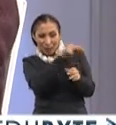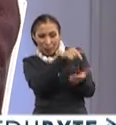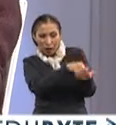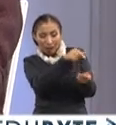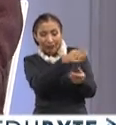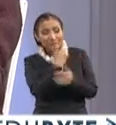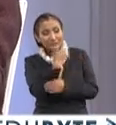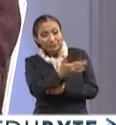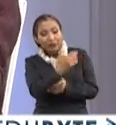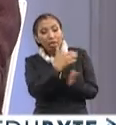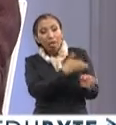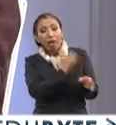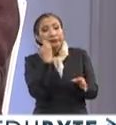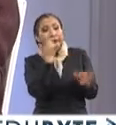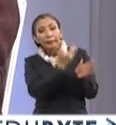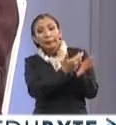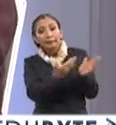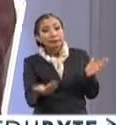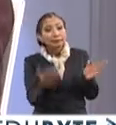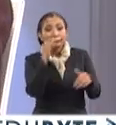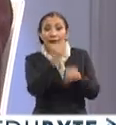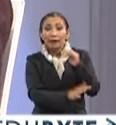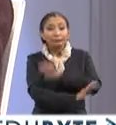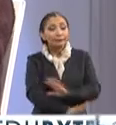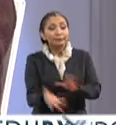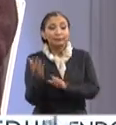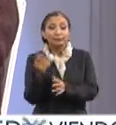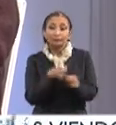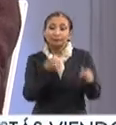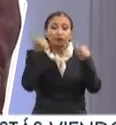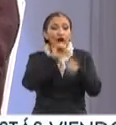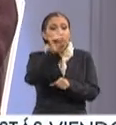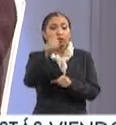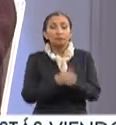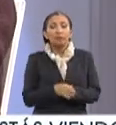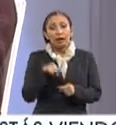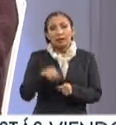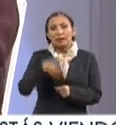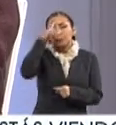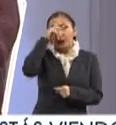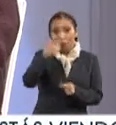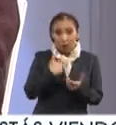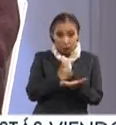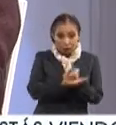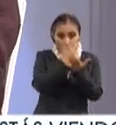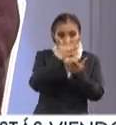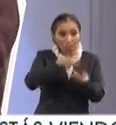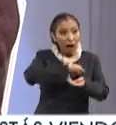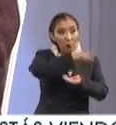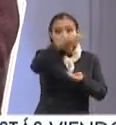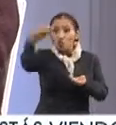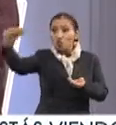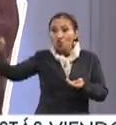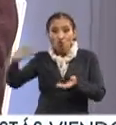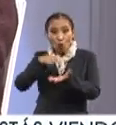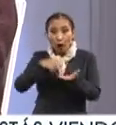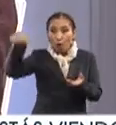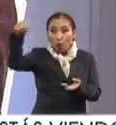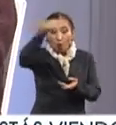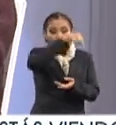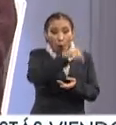una realidad que tampoco tenemos un modelo de distribución en el cine mexicano en general que permita que haya como una